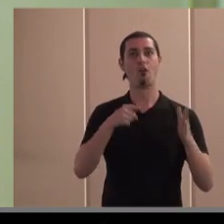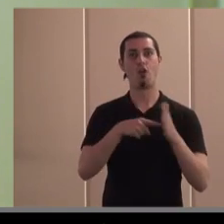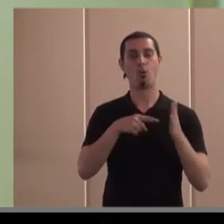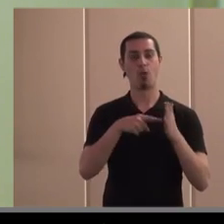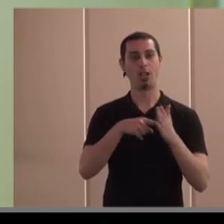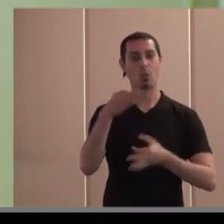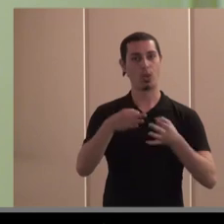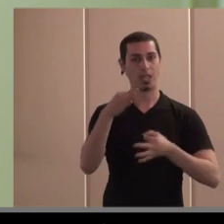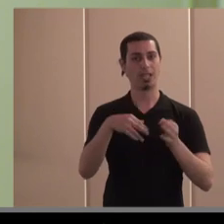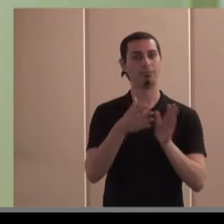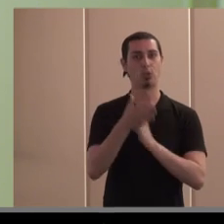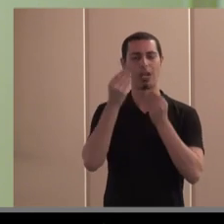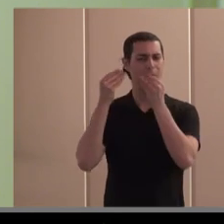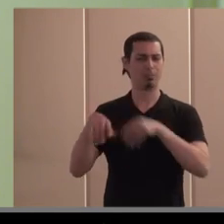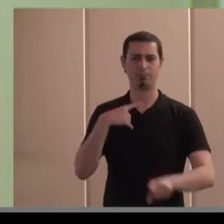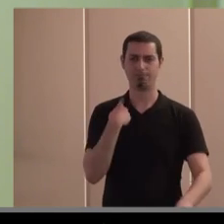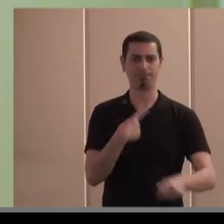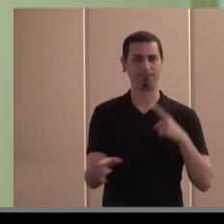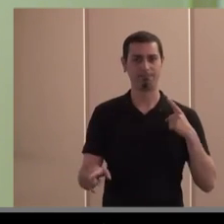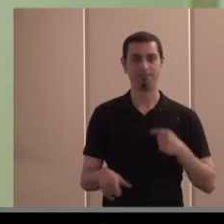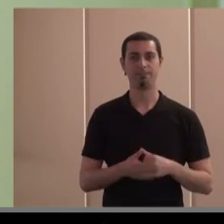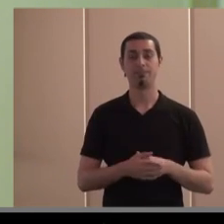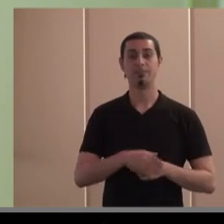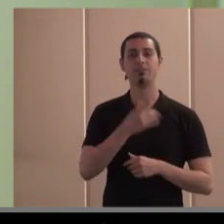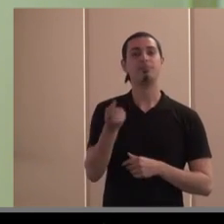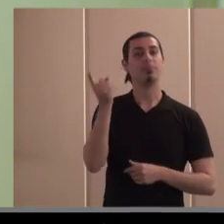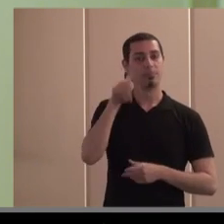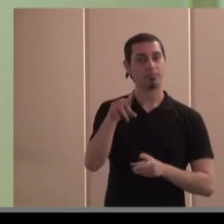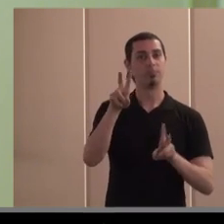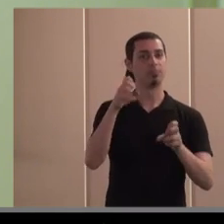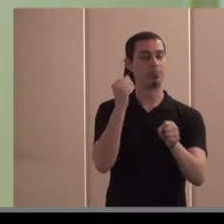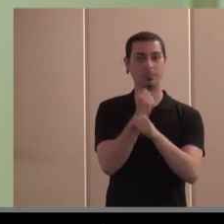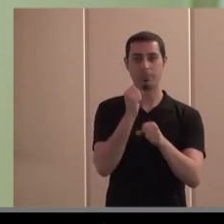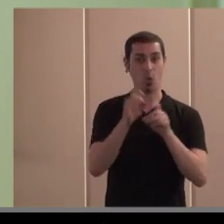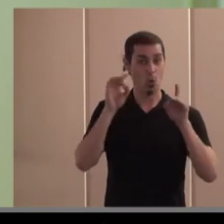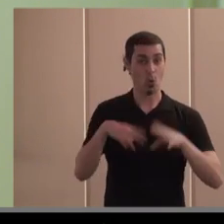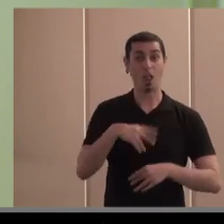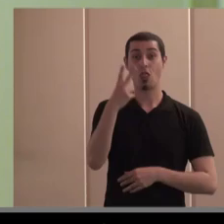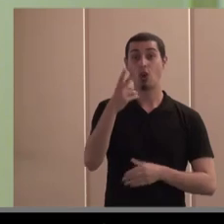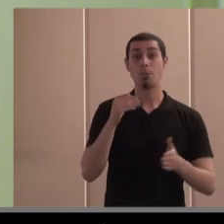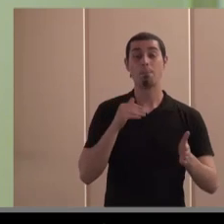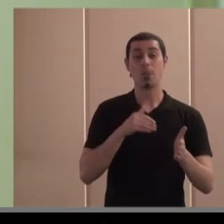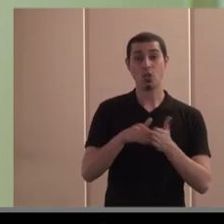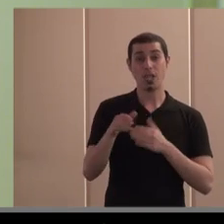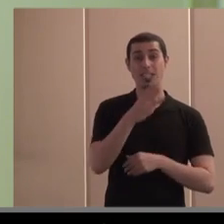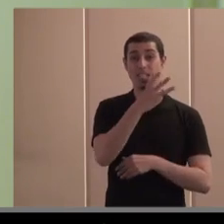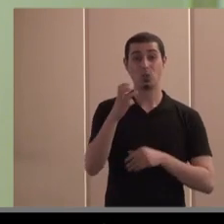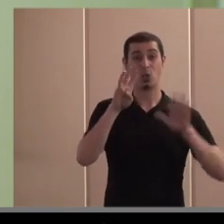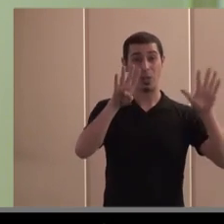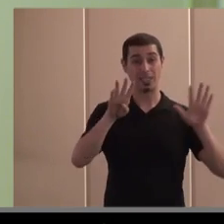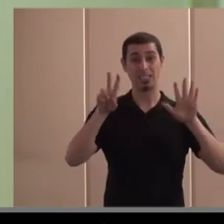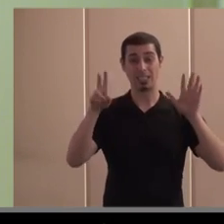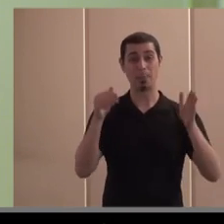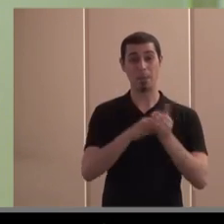representación muy distinta lo mismo hacemos con el empleo esos 2.397.000 personas